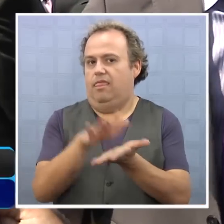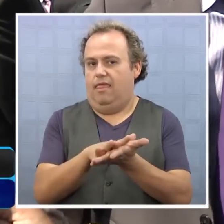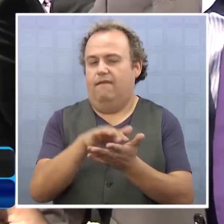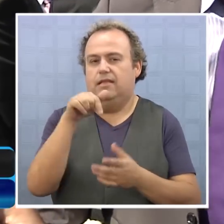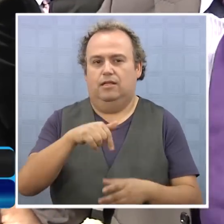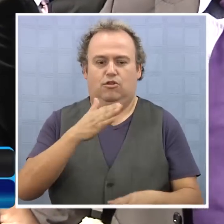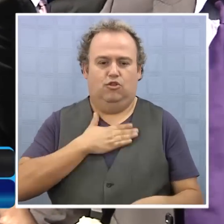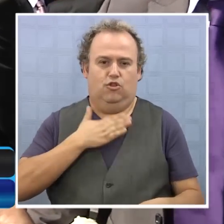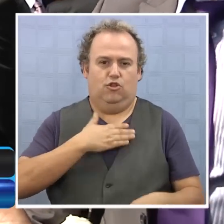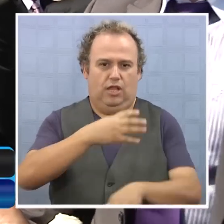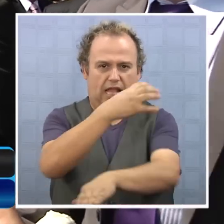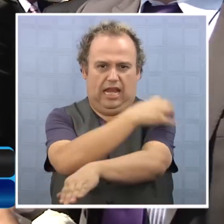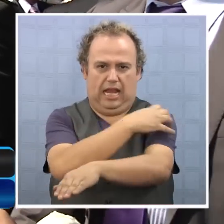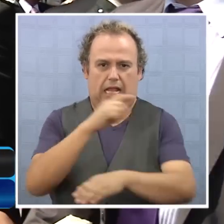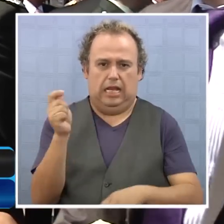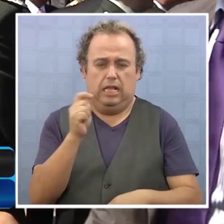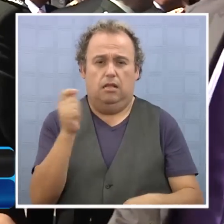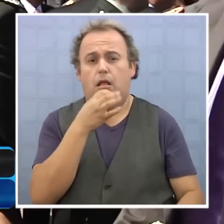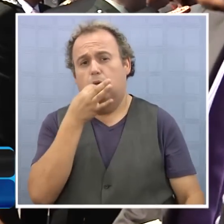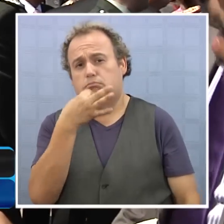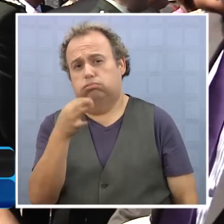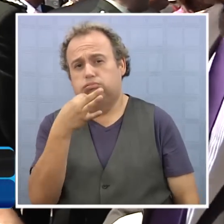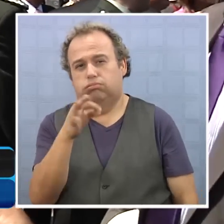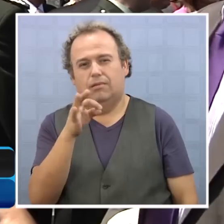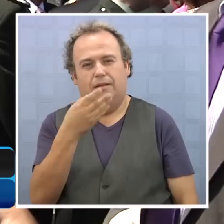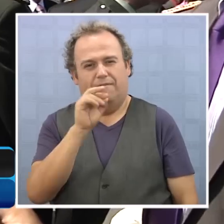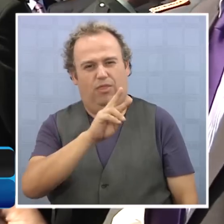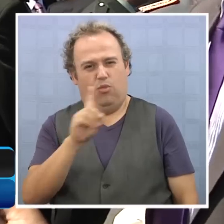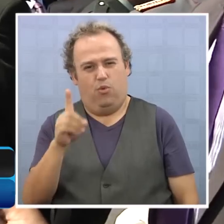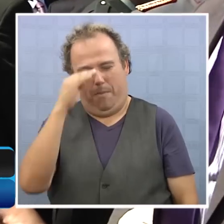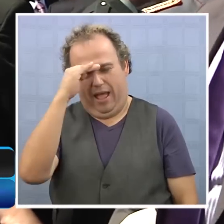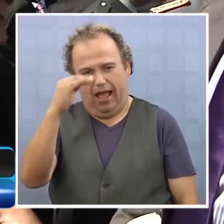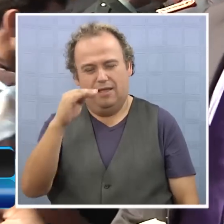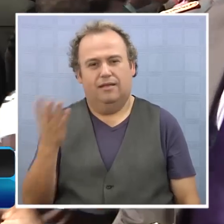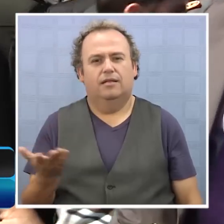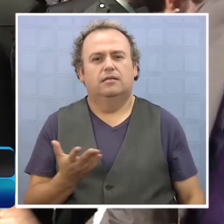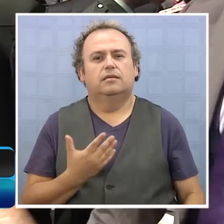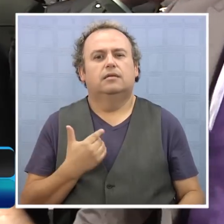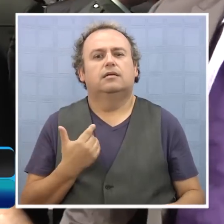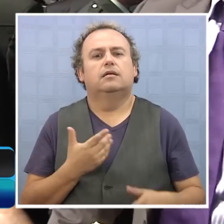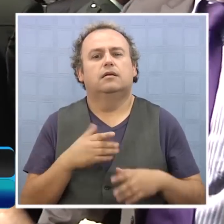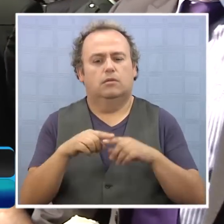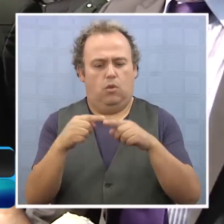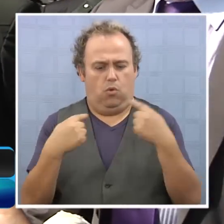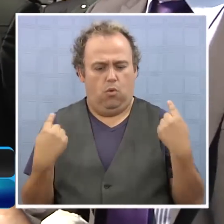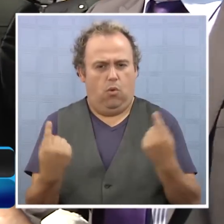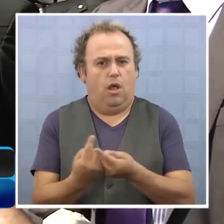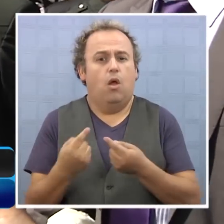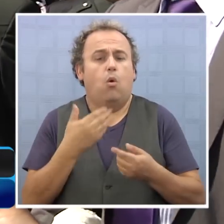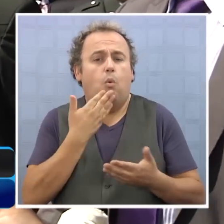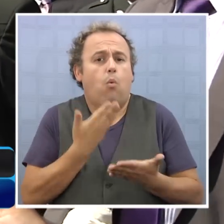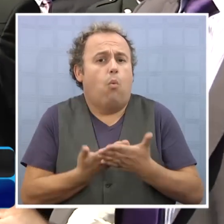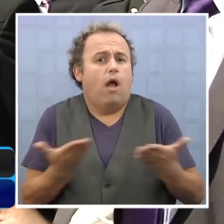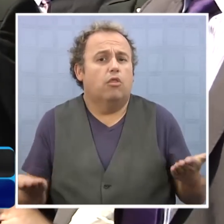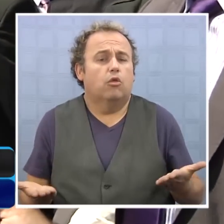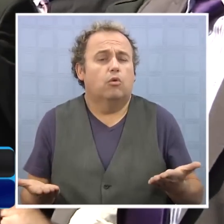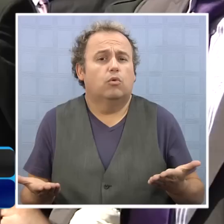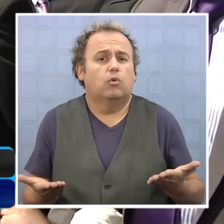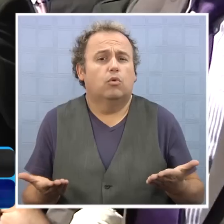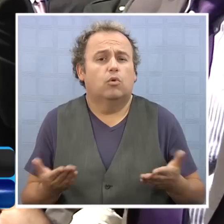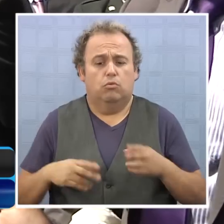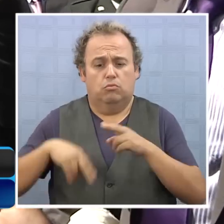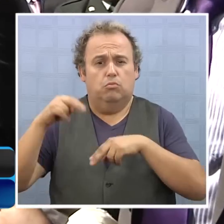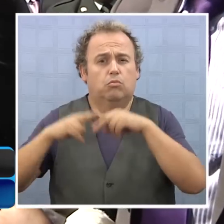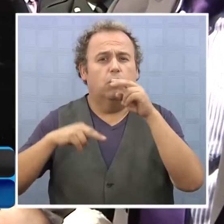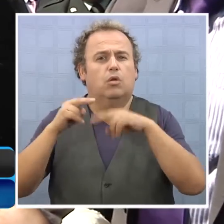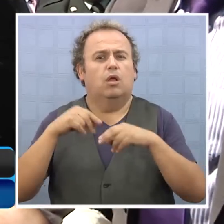nuestra región de Tarapacá y en el discurso lamentablemente independiente del estadio veremos para cuándo es, porque si se va a